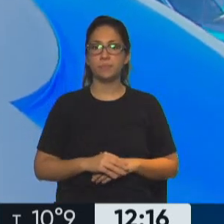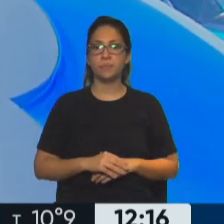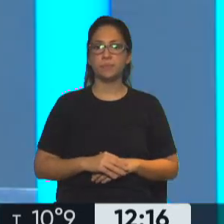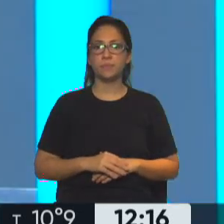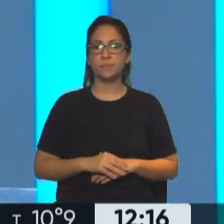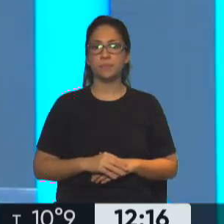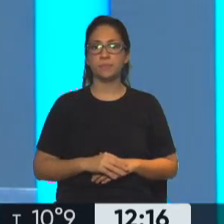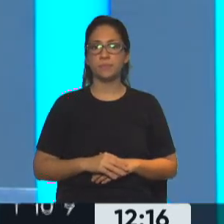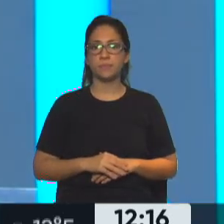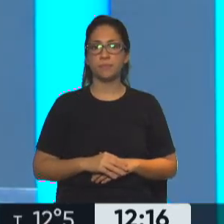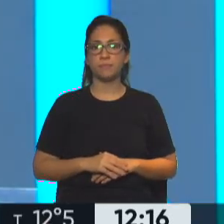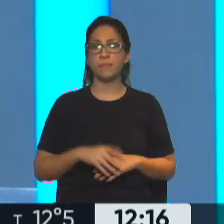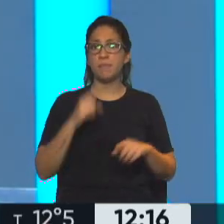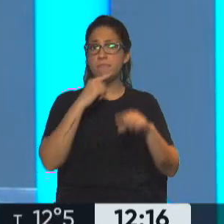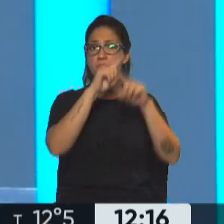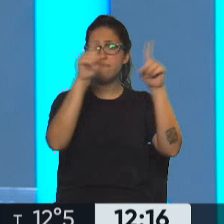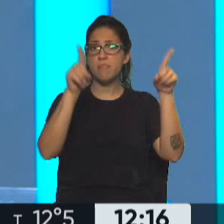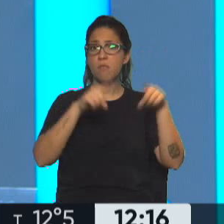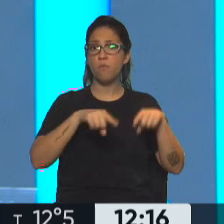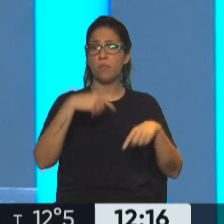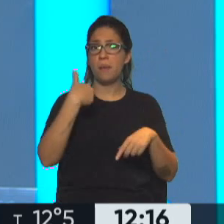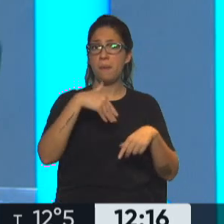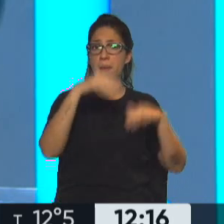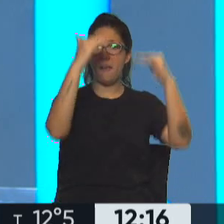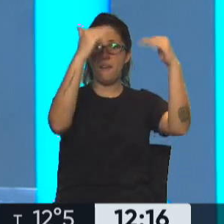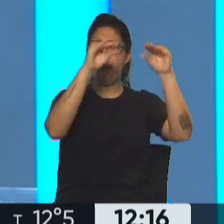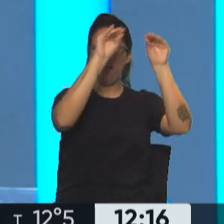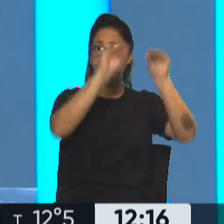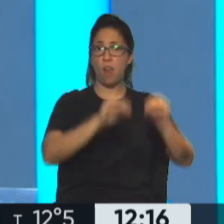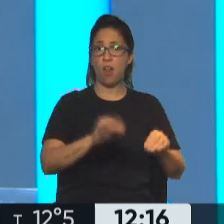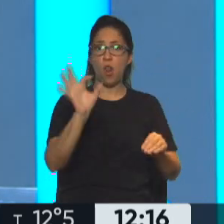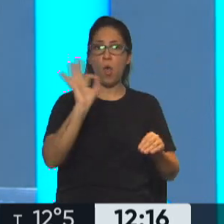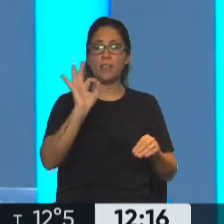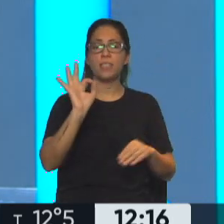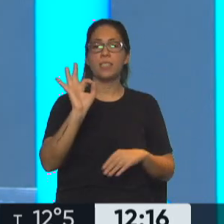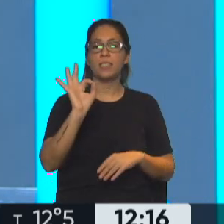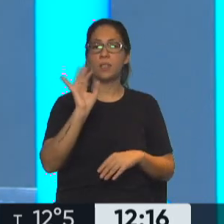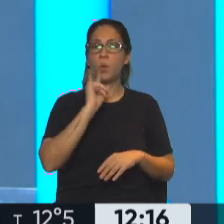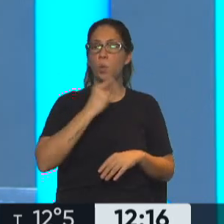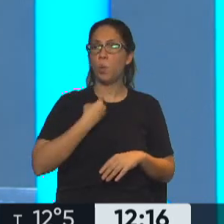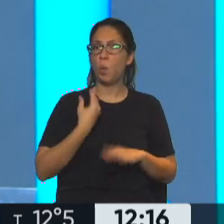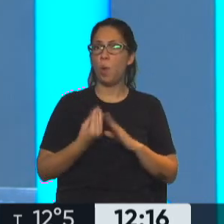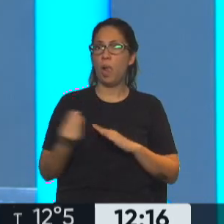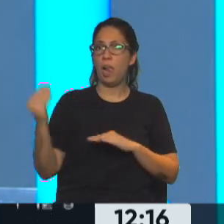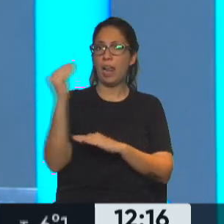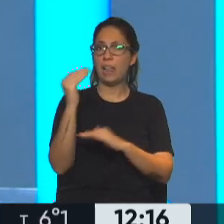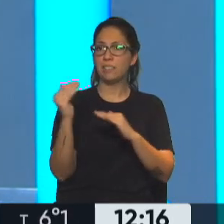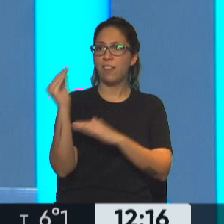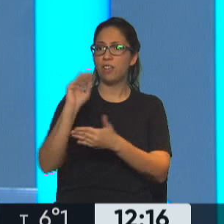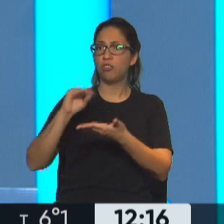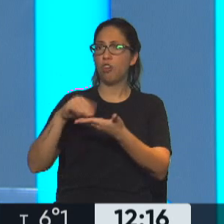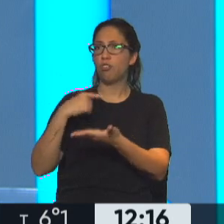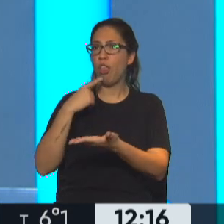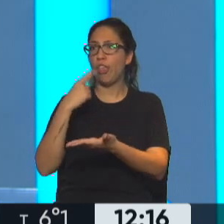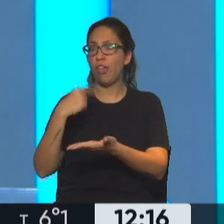Y estas preguntas van a venir en el formulario, no es que uno se autoclasifica, sino que uno dice, bueno, tiene